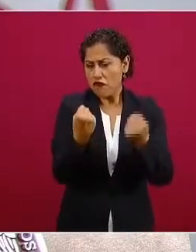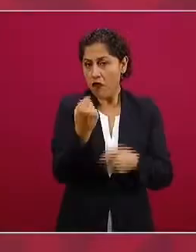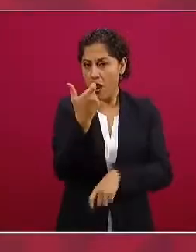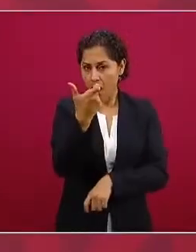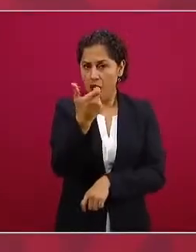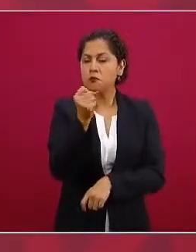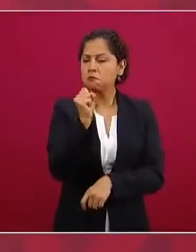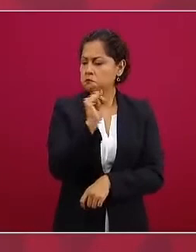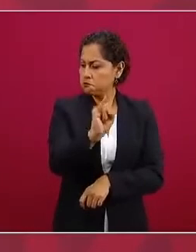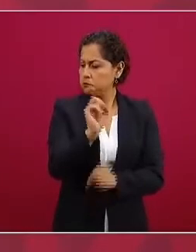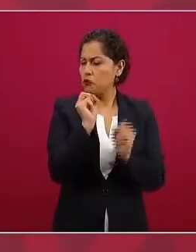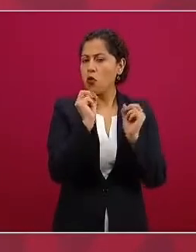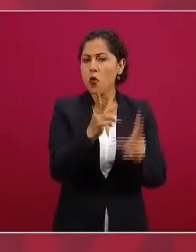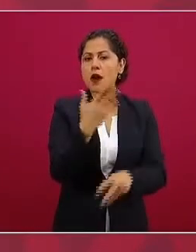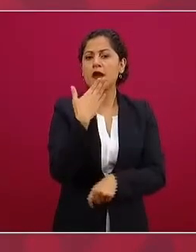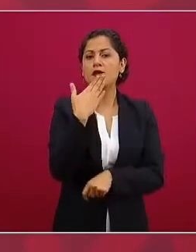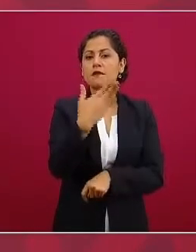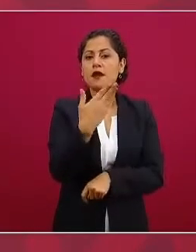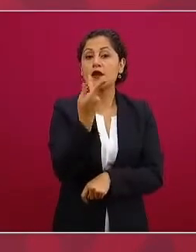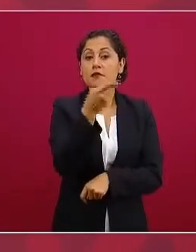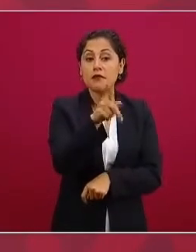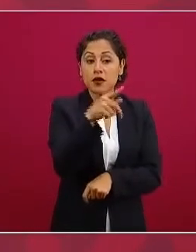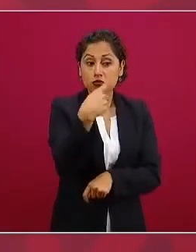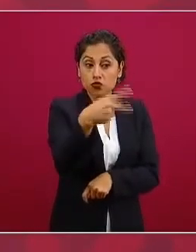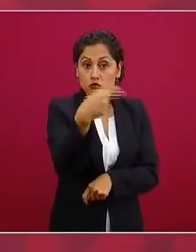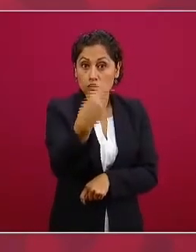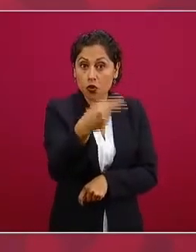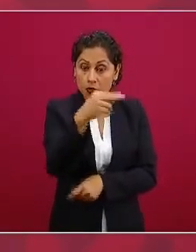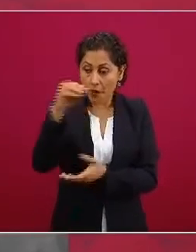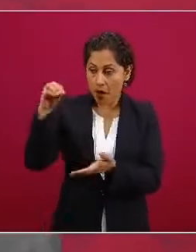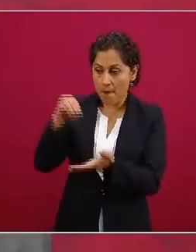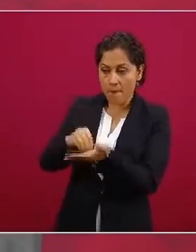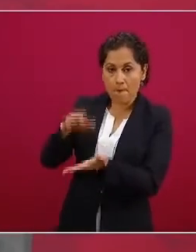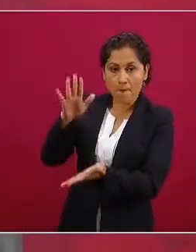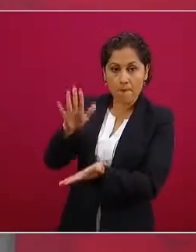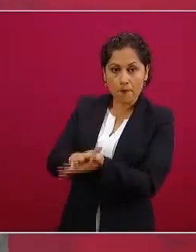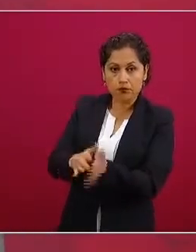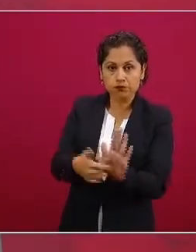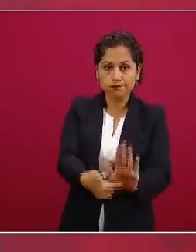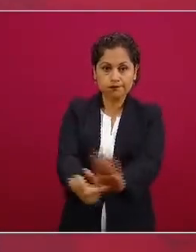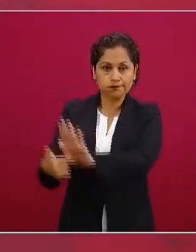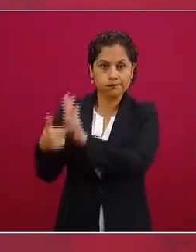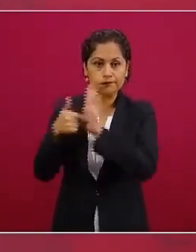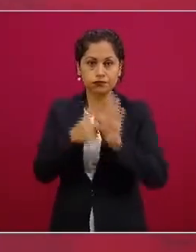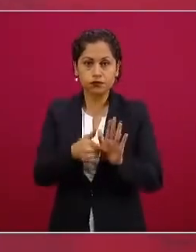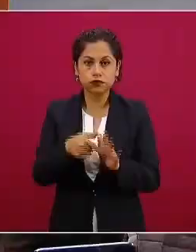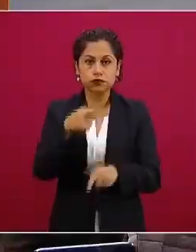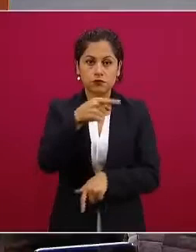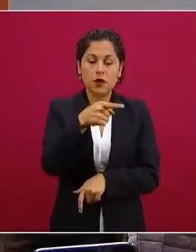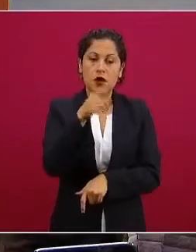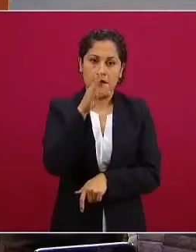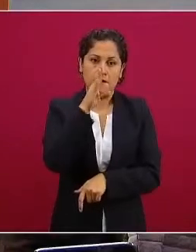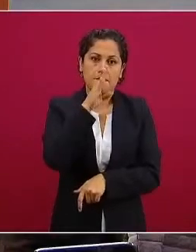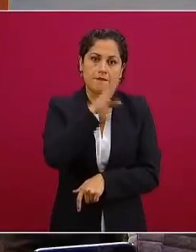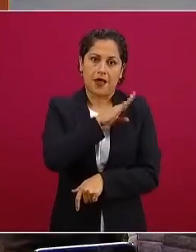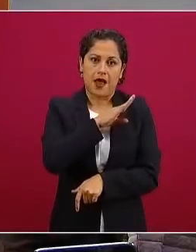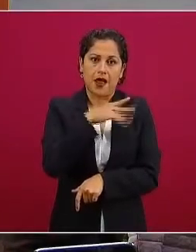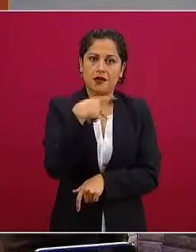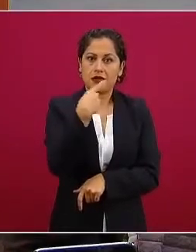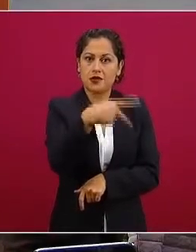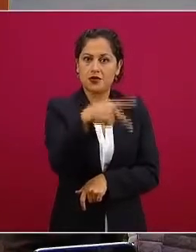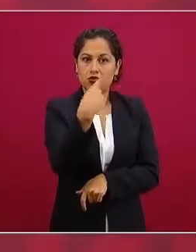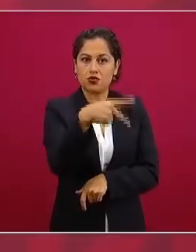y les afecta les afecta no solo en su prestigio